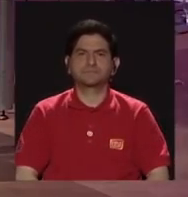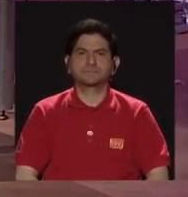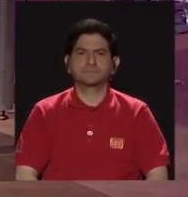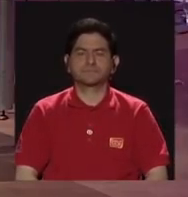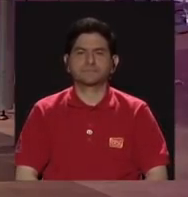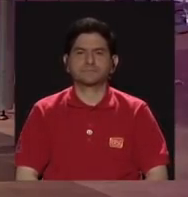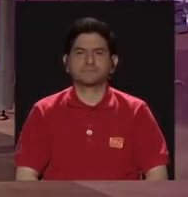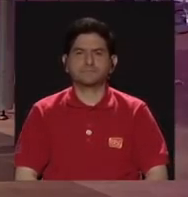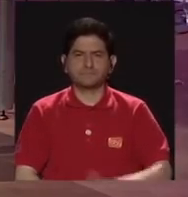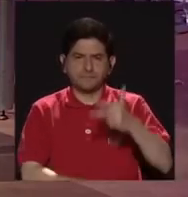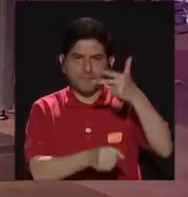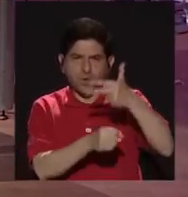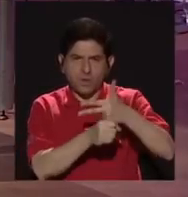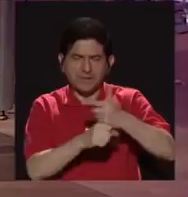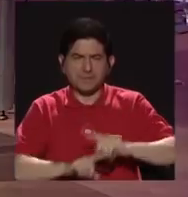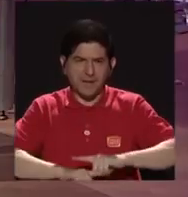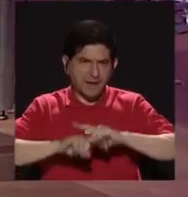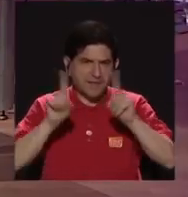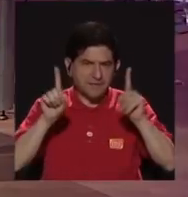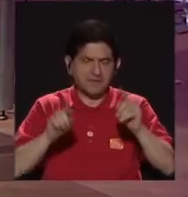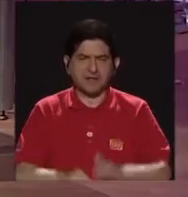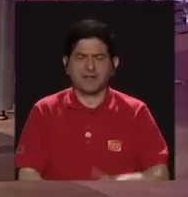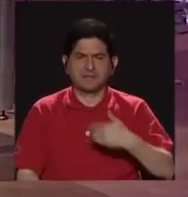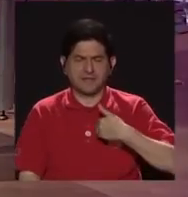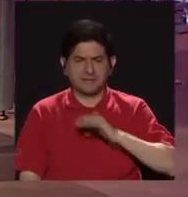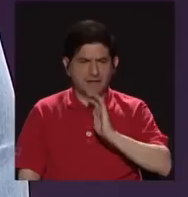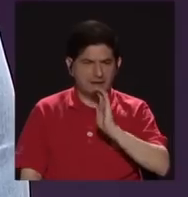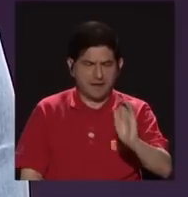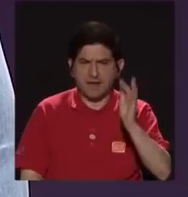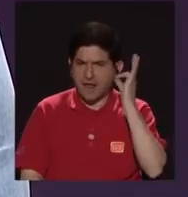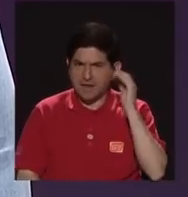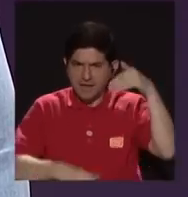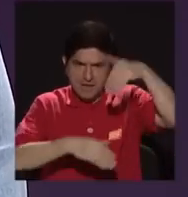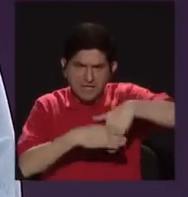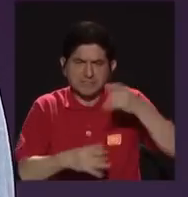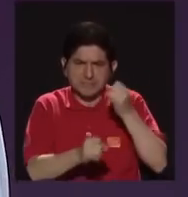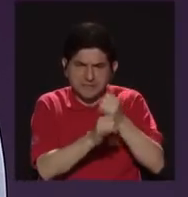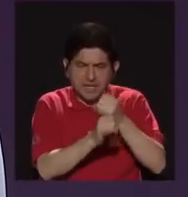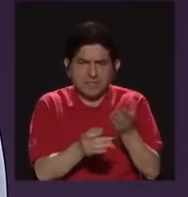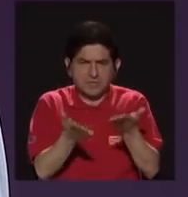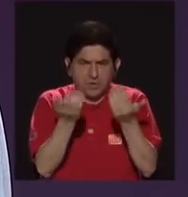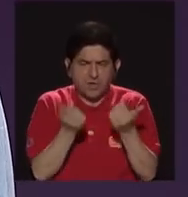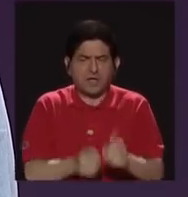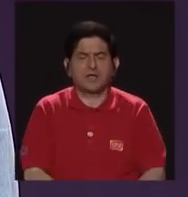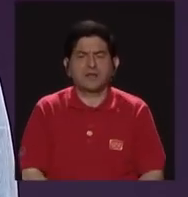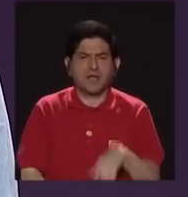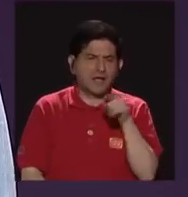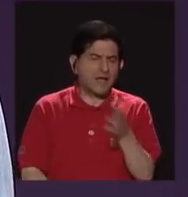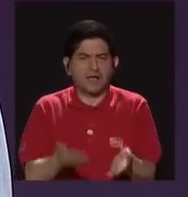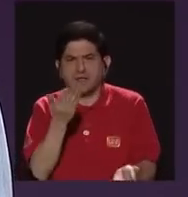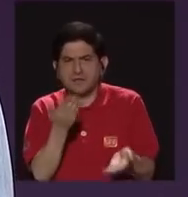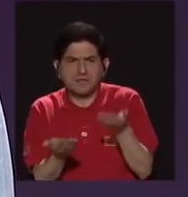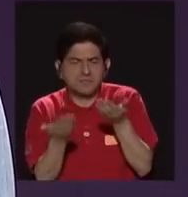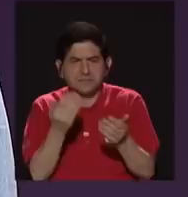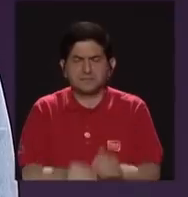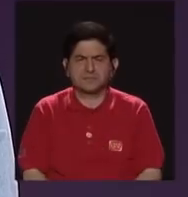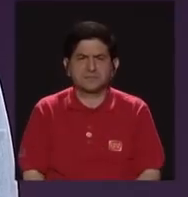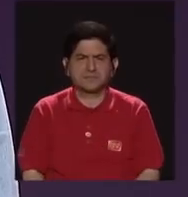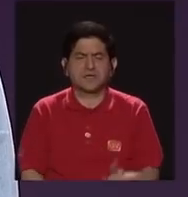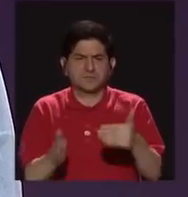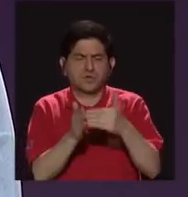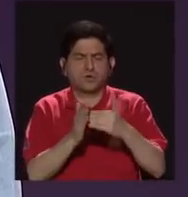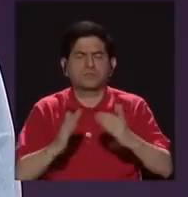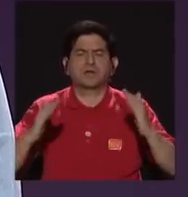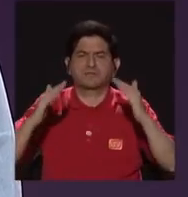Una Guatemala distinta que tenía niñas institucionalizadas que querían devolverse de alguna manera al